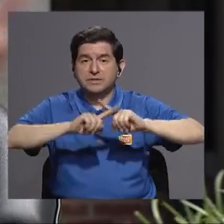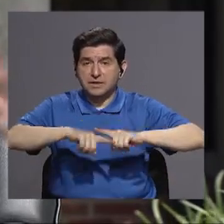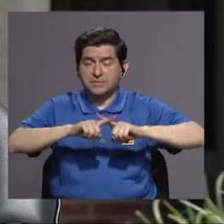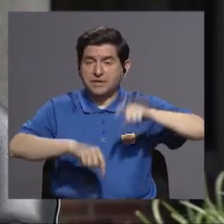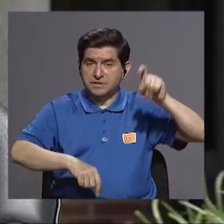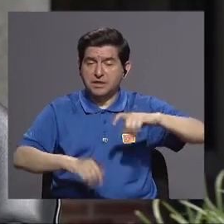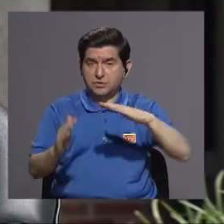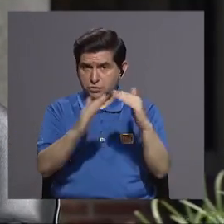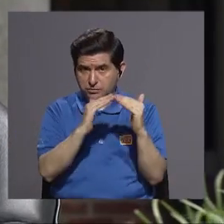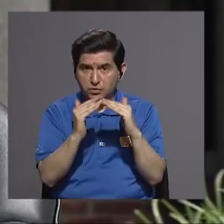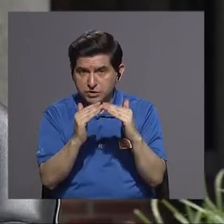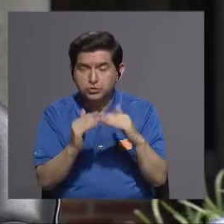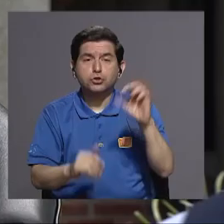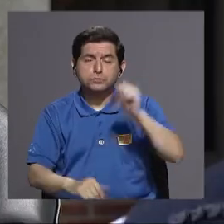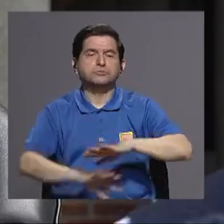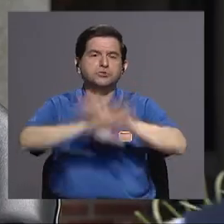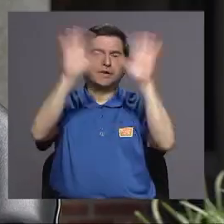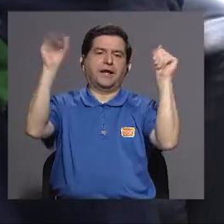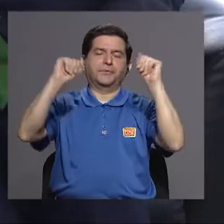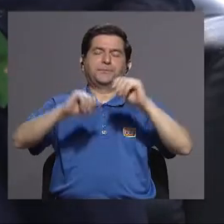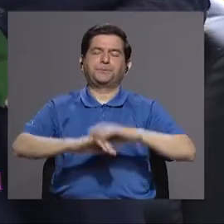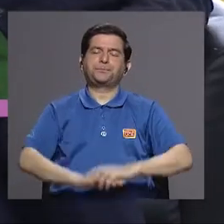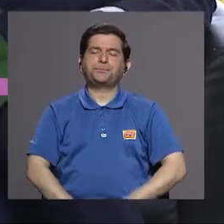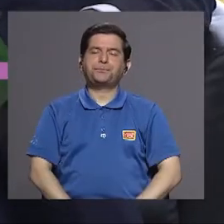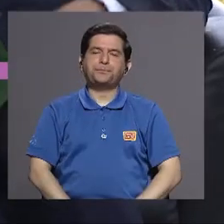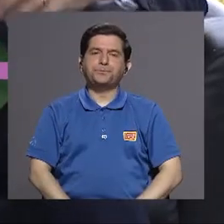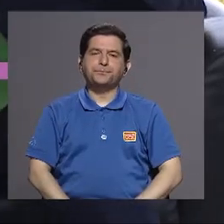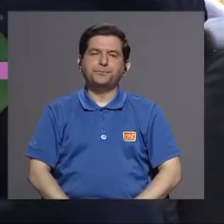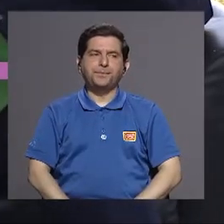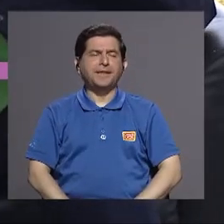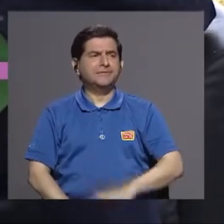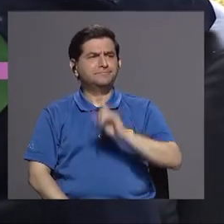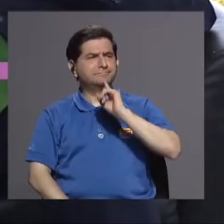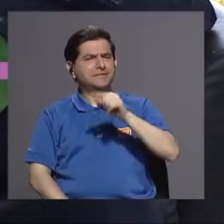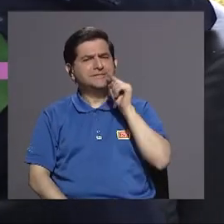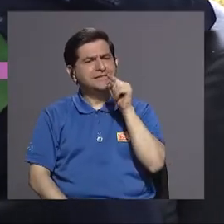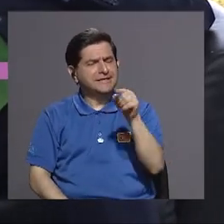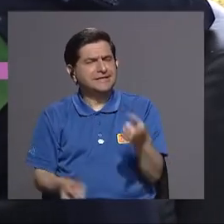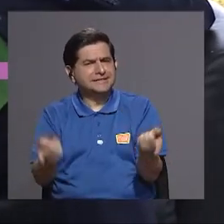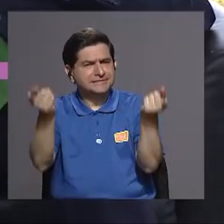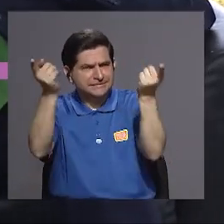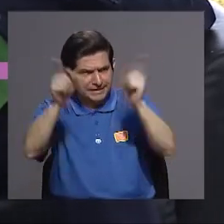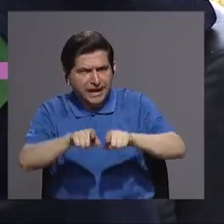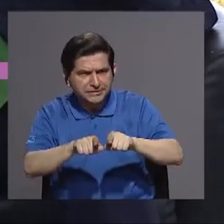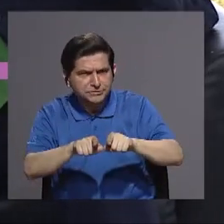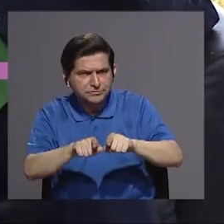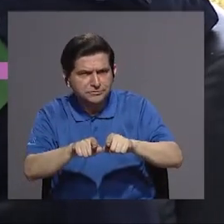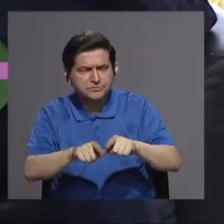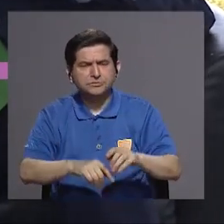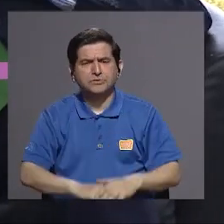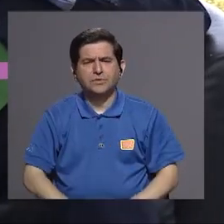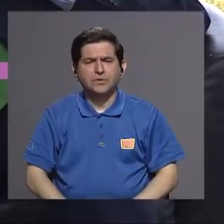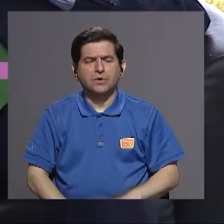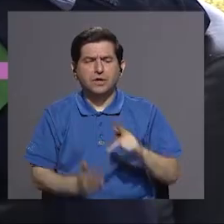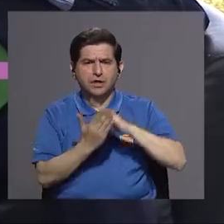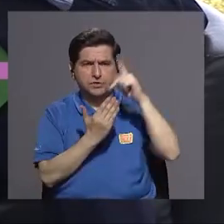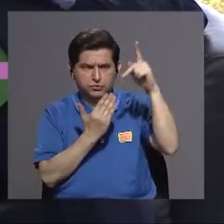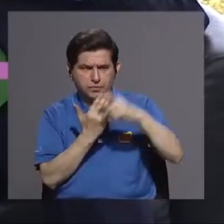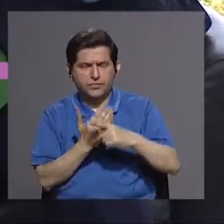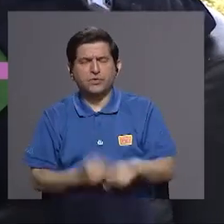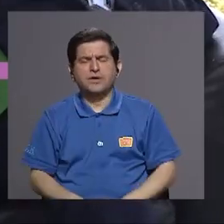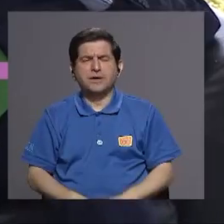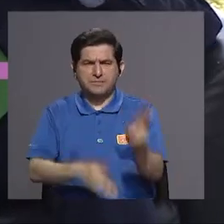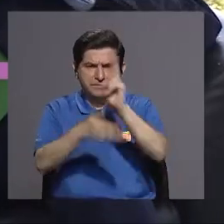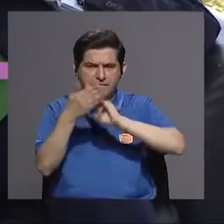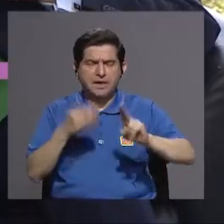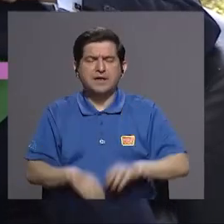las necesidades de la población sí claro debemos de decir de que eso es una es un programa de la